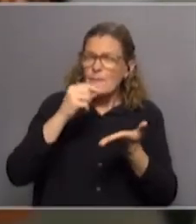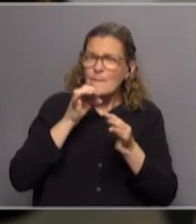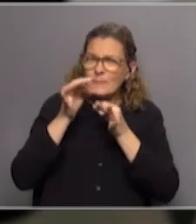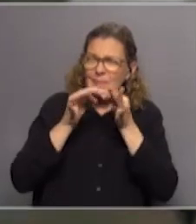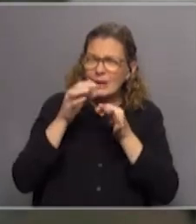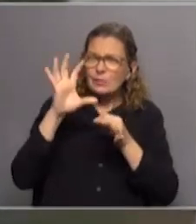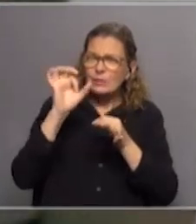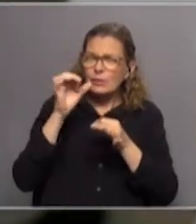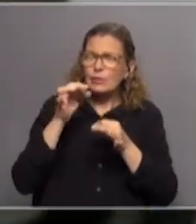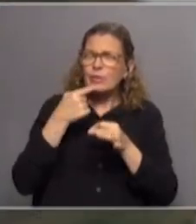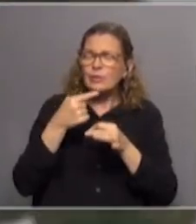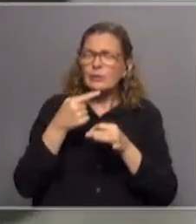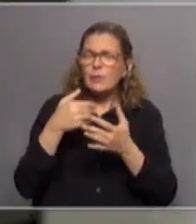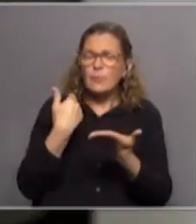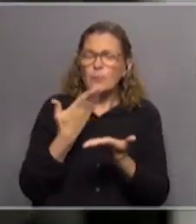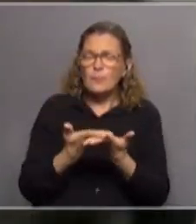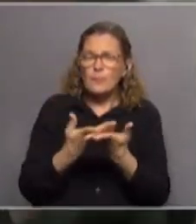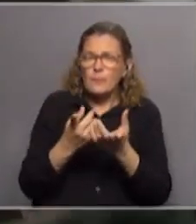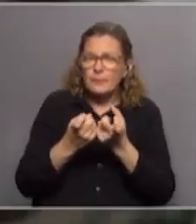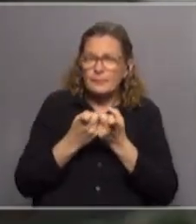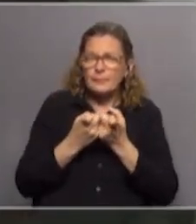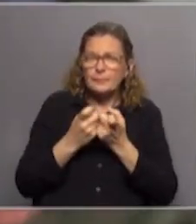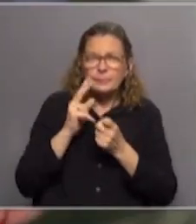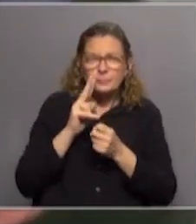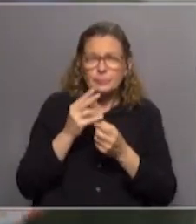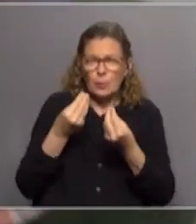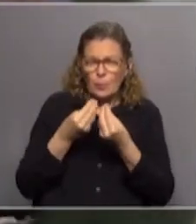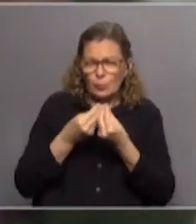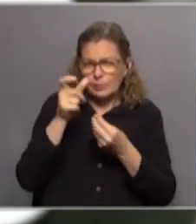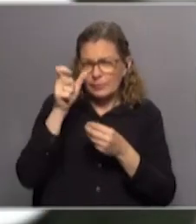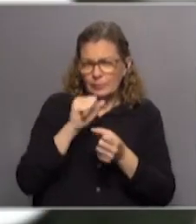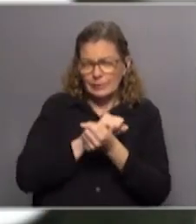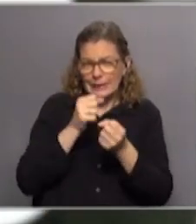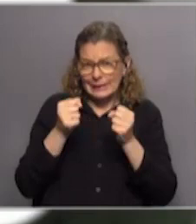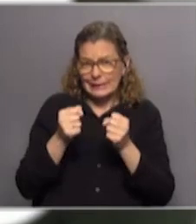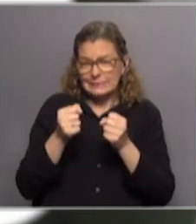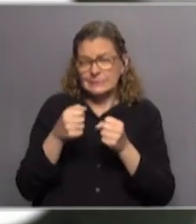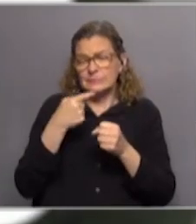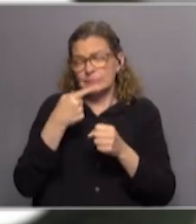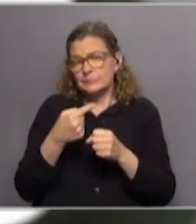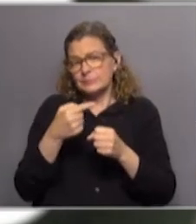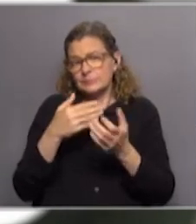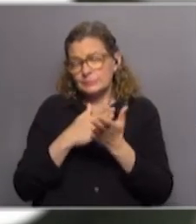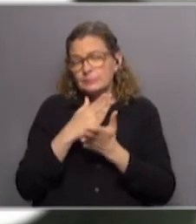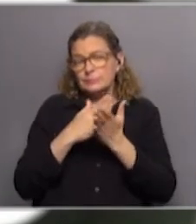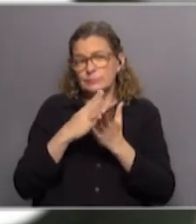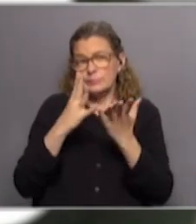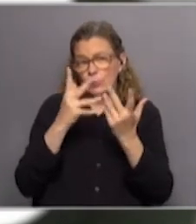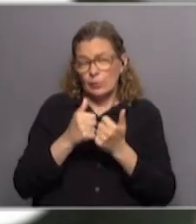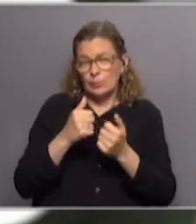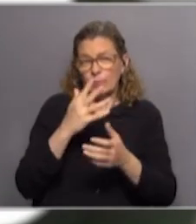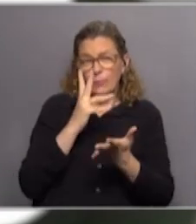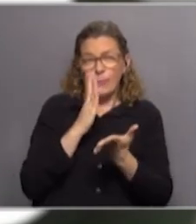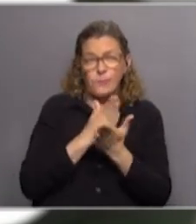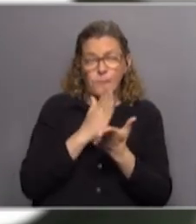senadores señalan que fundamentan su propuesta en la necesidad de atender la superpoblación carcelaria y que sigan las recomendaciones de los organismos de derechos